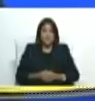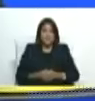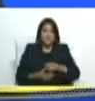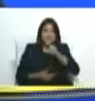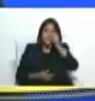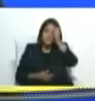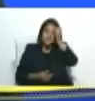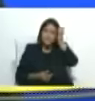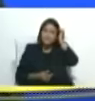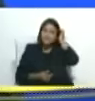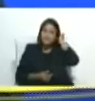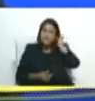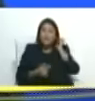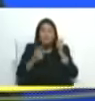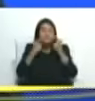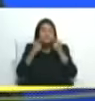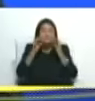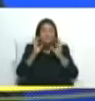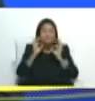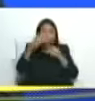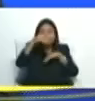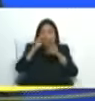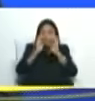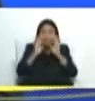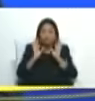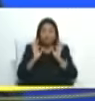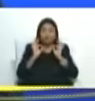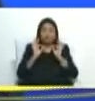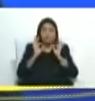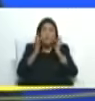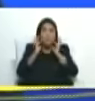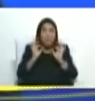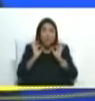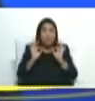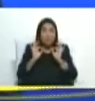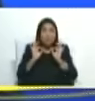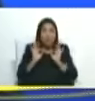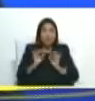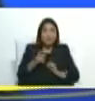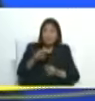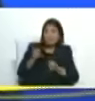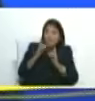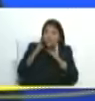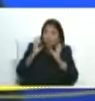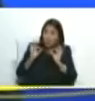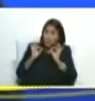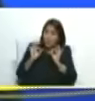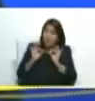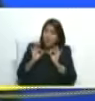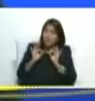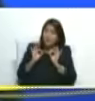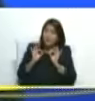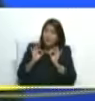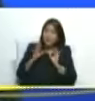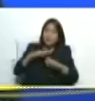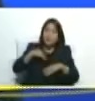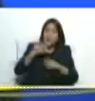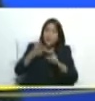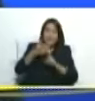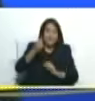pendiente. Mosca, pues. El que está mosca tiene derecho al triunfo,